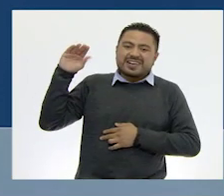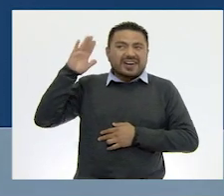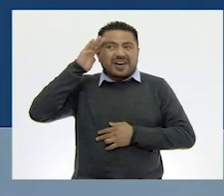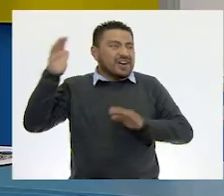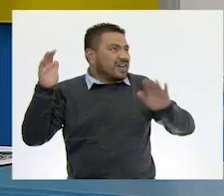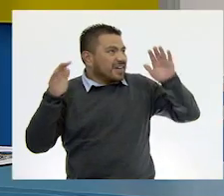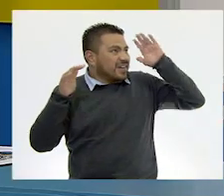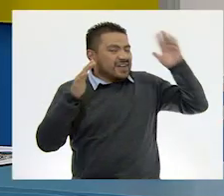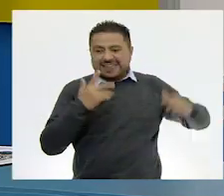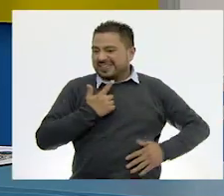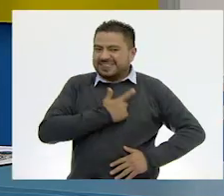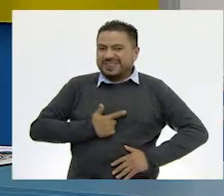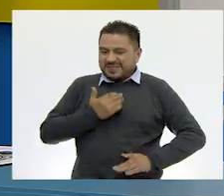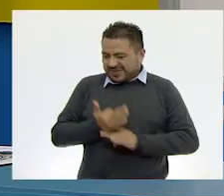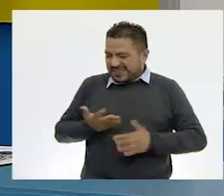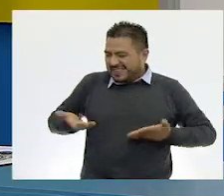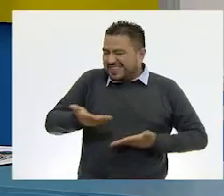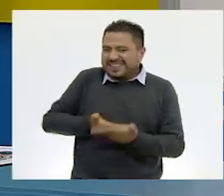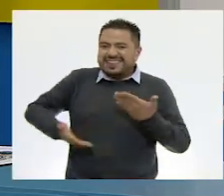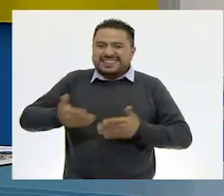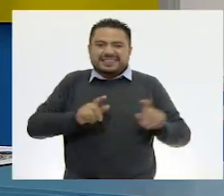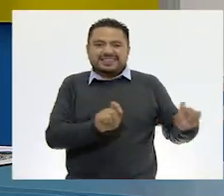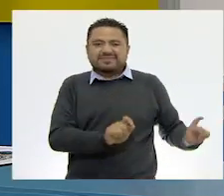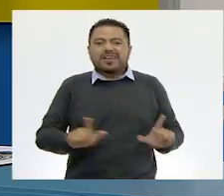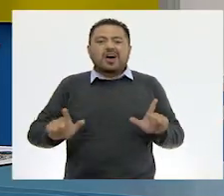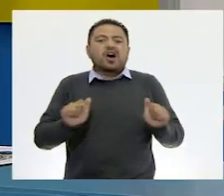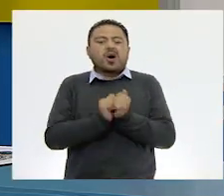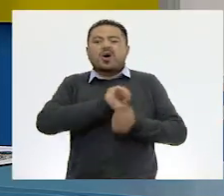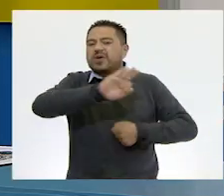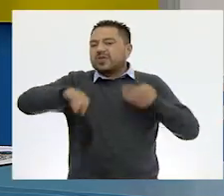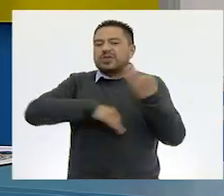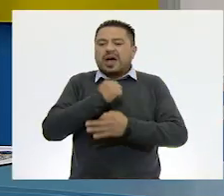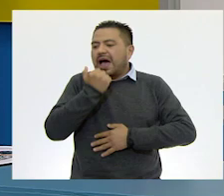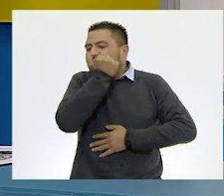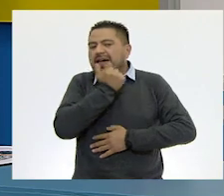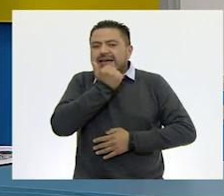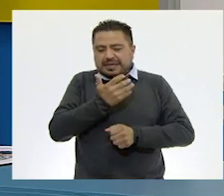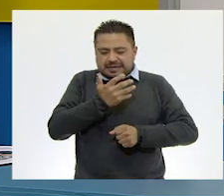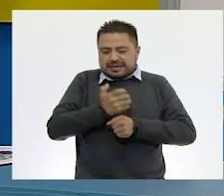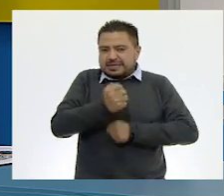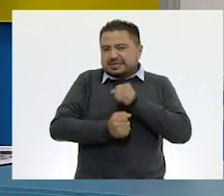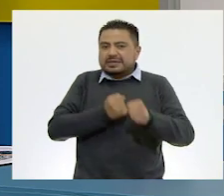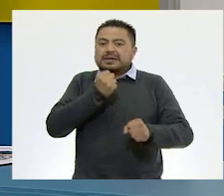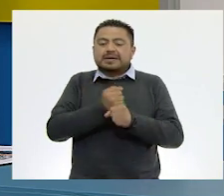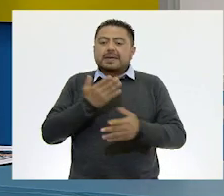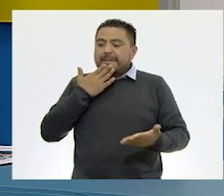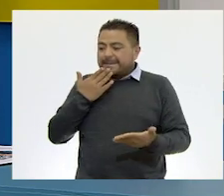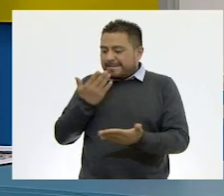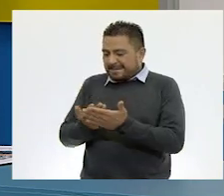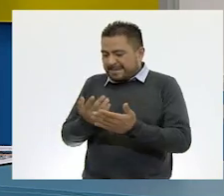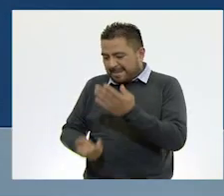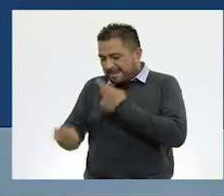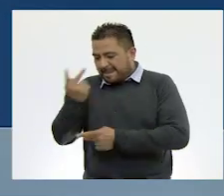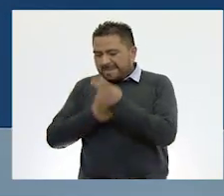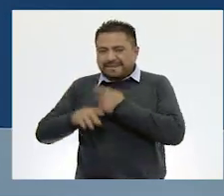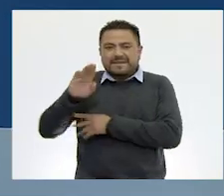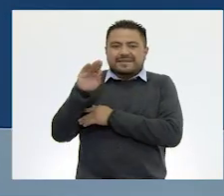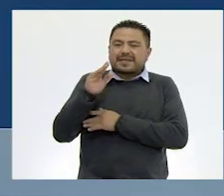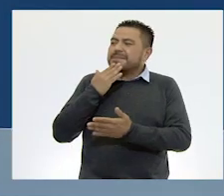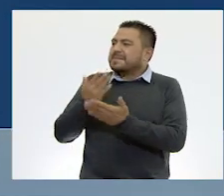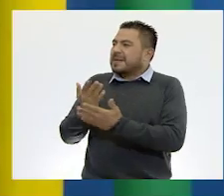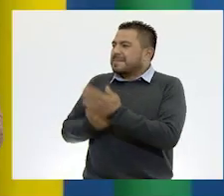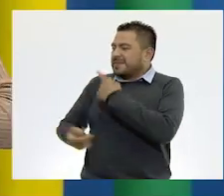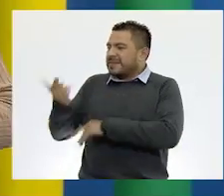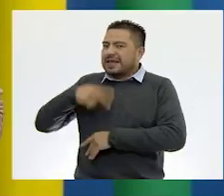Tom. Es un gusto estar compartiendo este espacio con todos los estudiantes de quinto grado. Bienvenido, Tom. Bienvenido, Ale. ¿Cómo